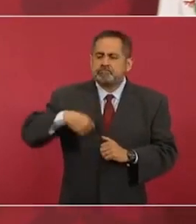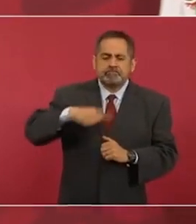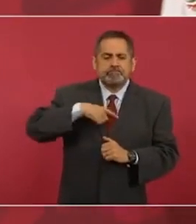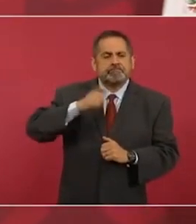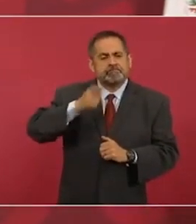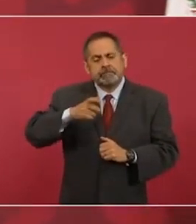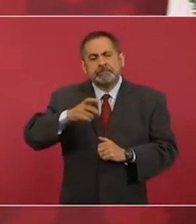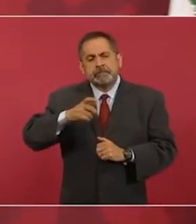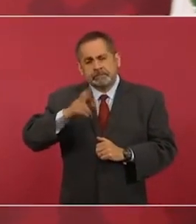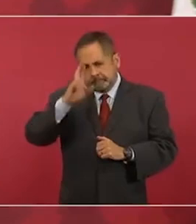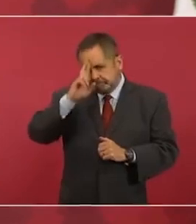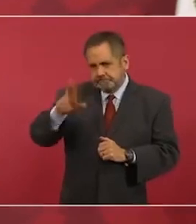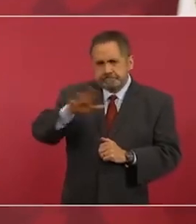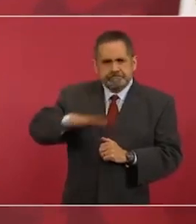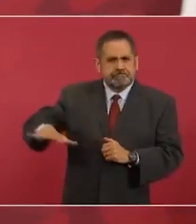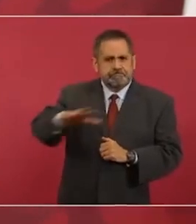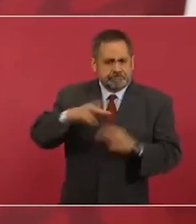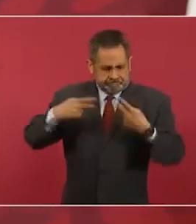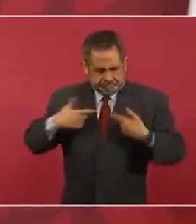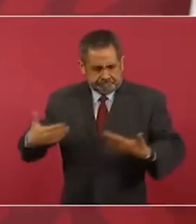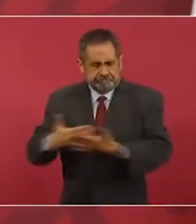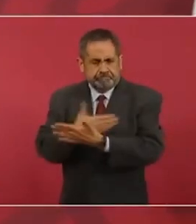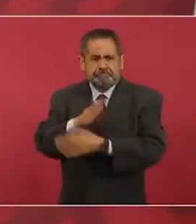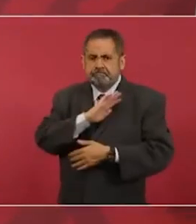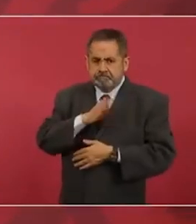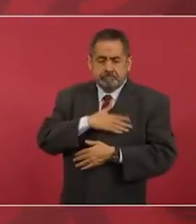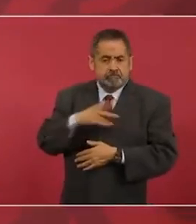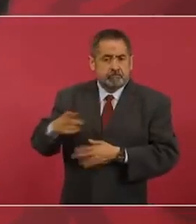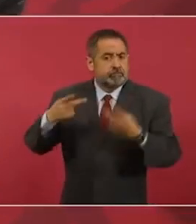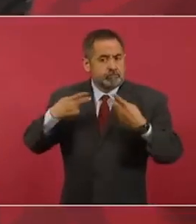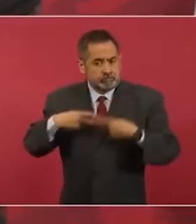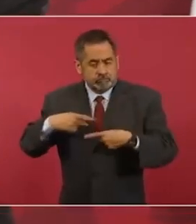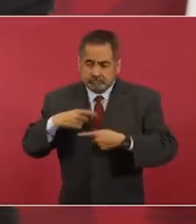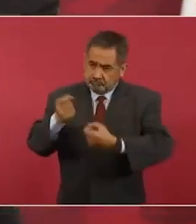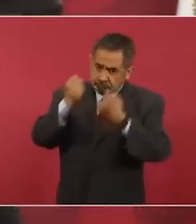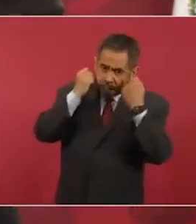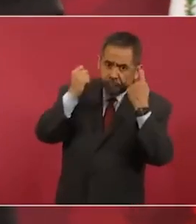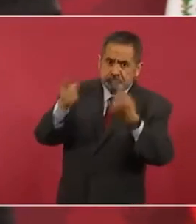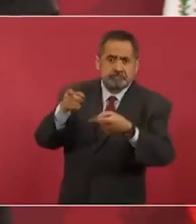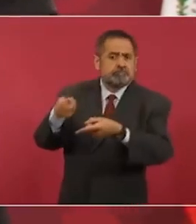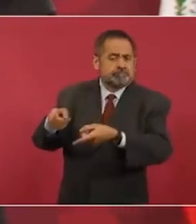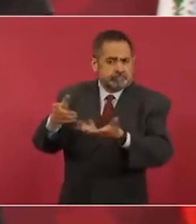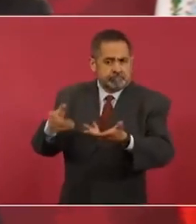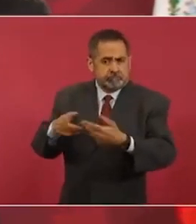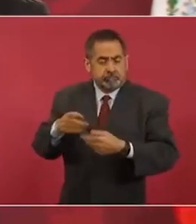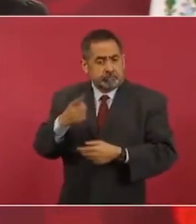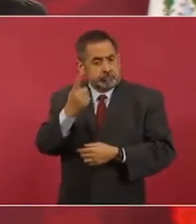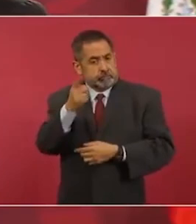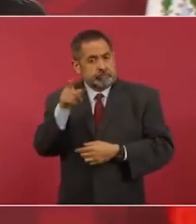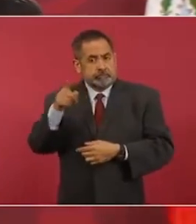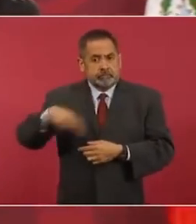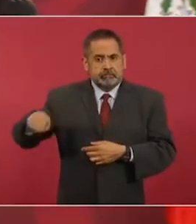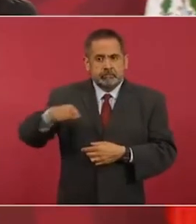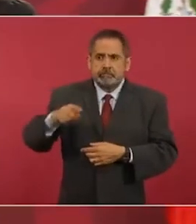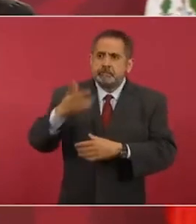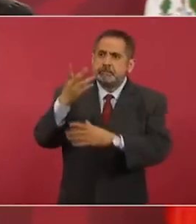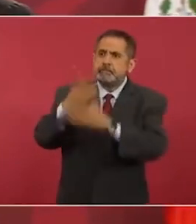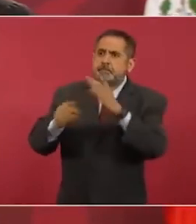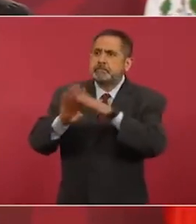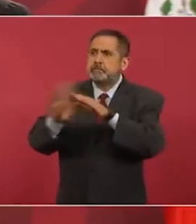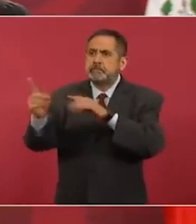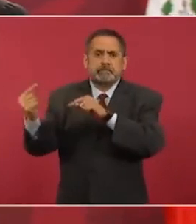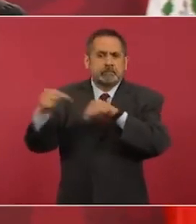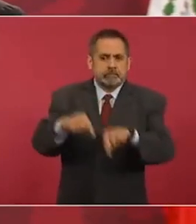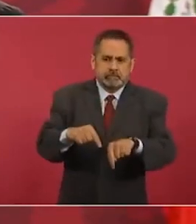al pueblo español, es un pueblo admirable, sobre todo los migrantes